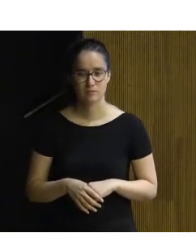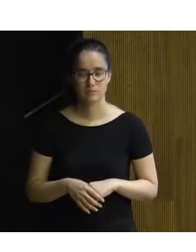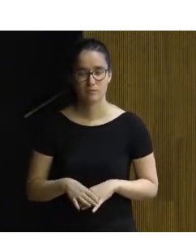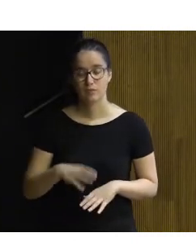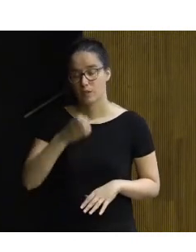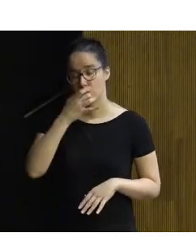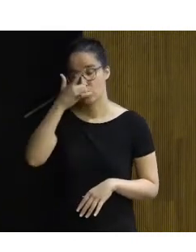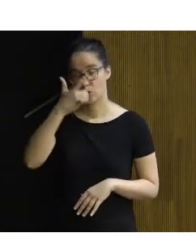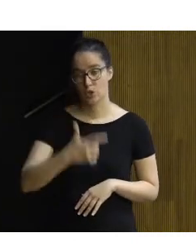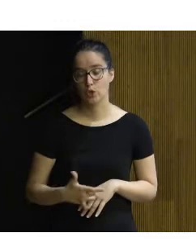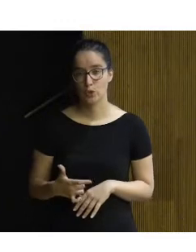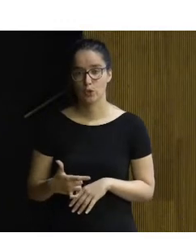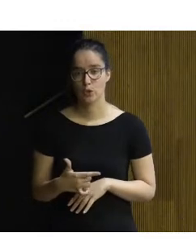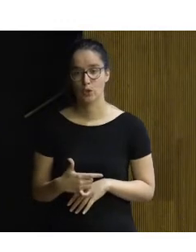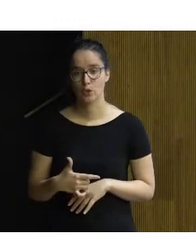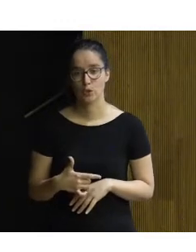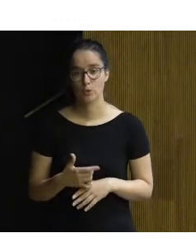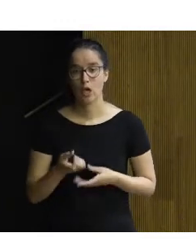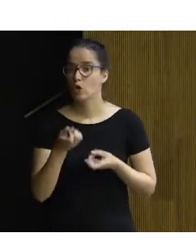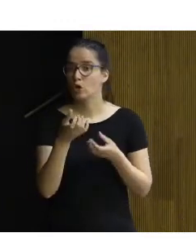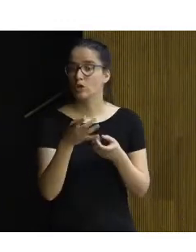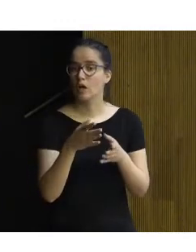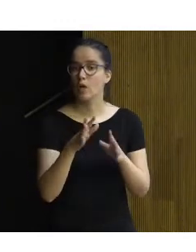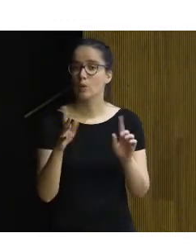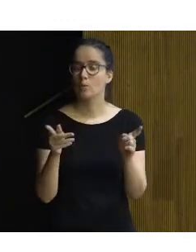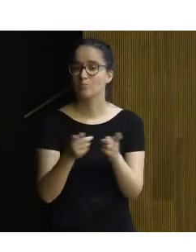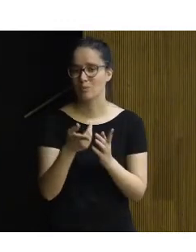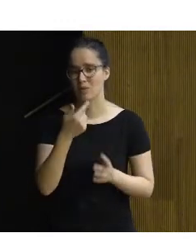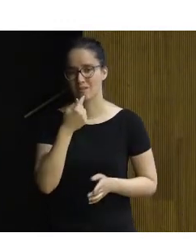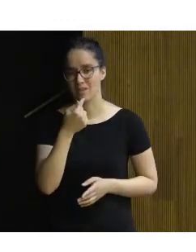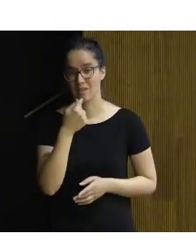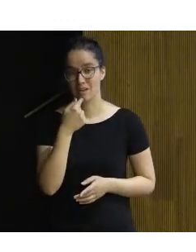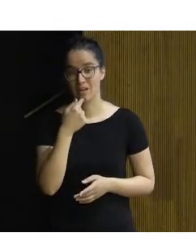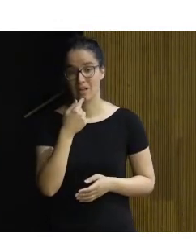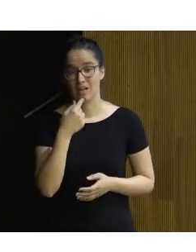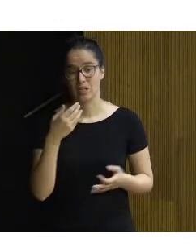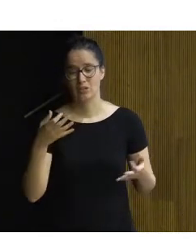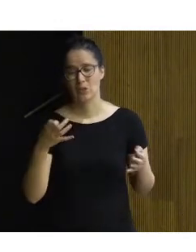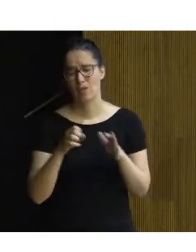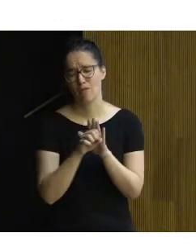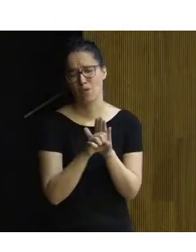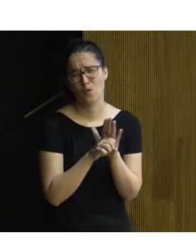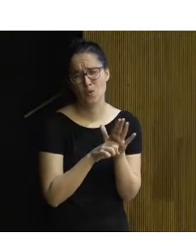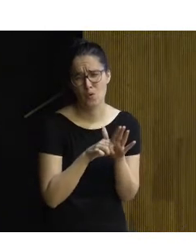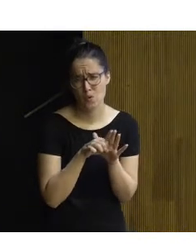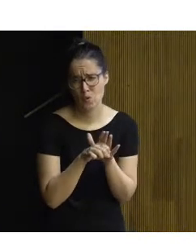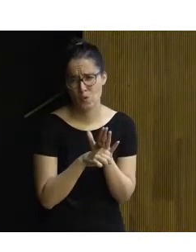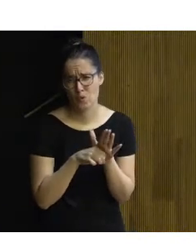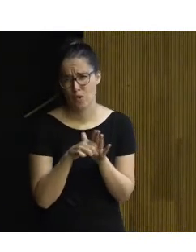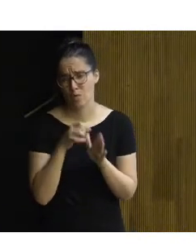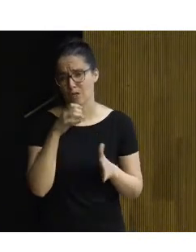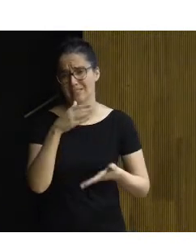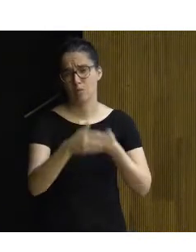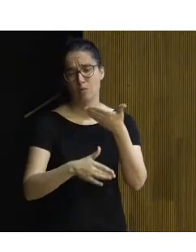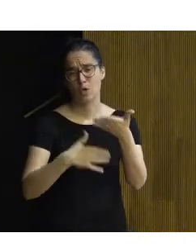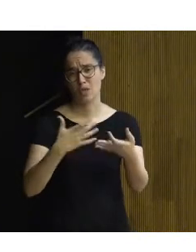Bueno, pues yo vengo a contaros una parte que seguramente digan esto sí que tiene que ser un rollo, porque es el proceso de la normalización, pues